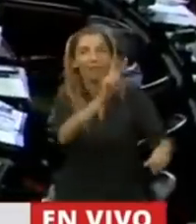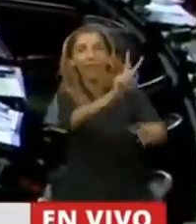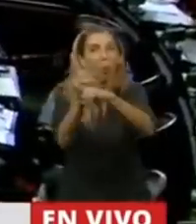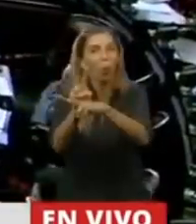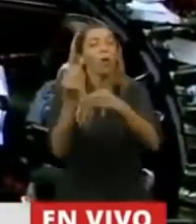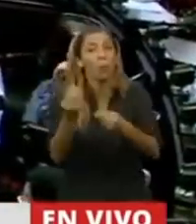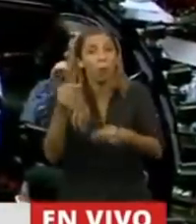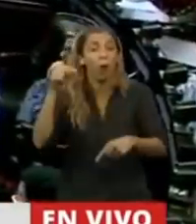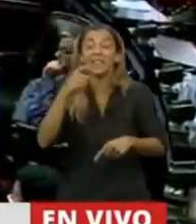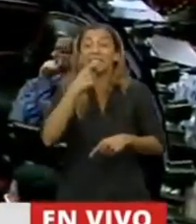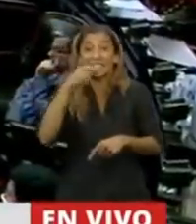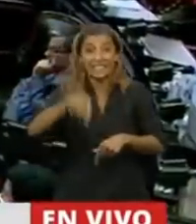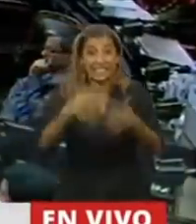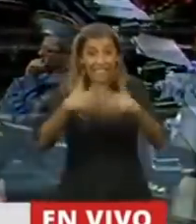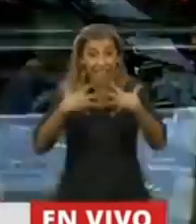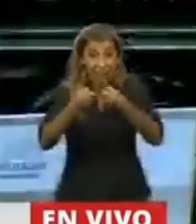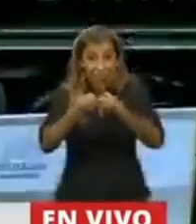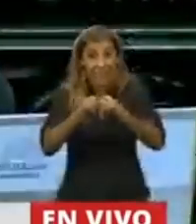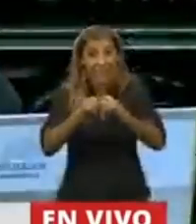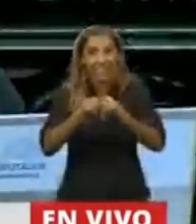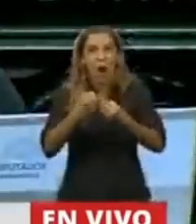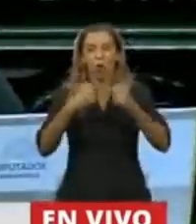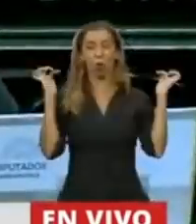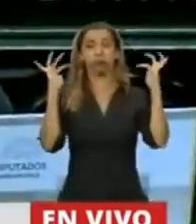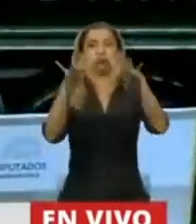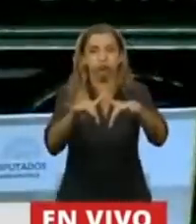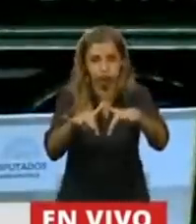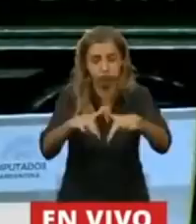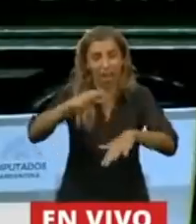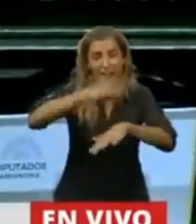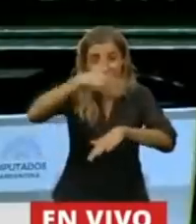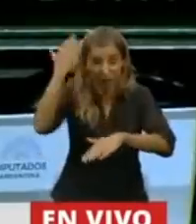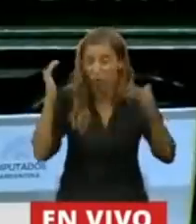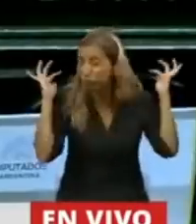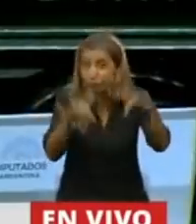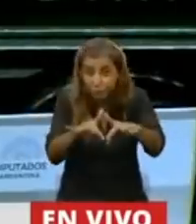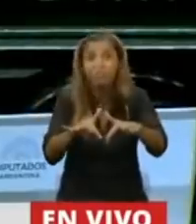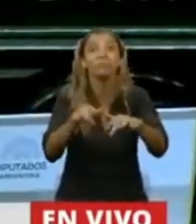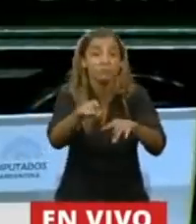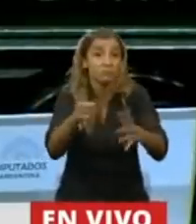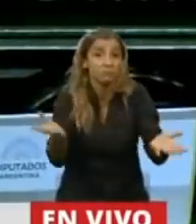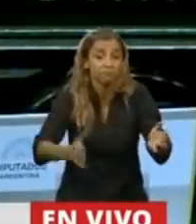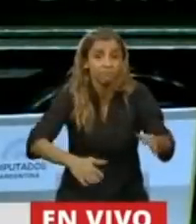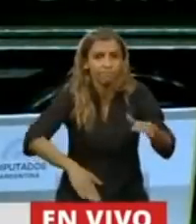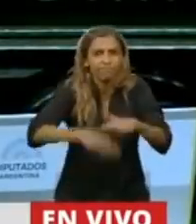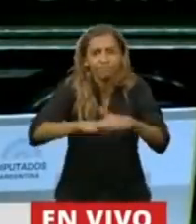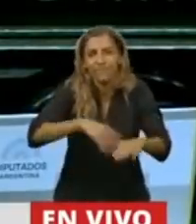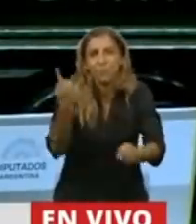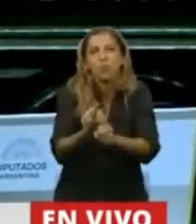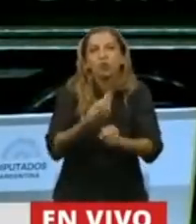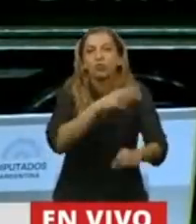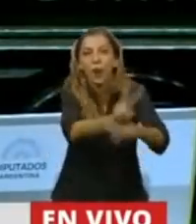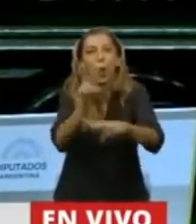cantidad de enfermos que llegan. El otro día lo vi en un pequeño documental del diario del país de España, donde médicas y médicos contaban la